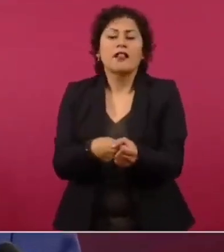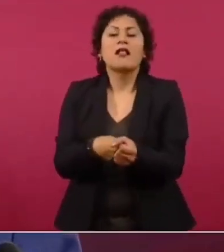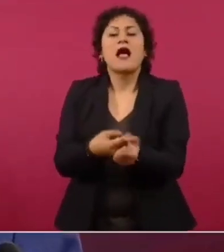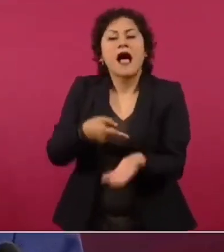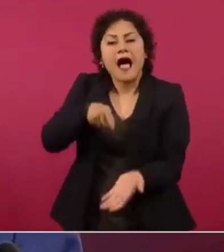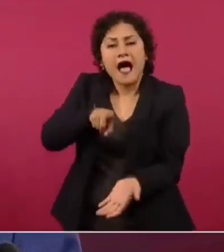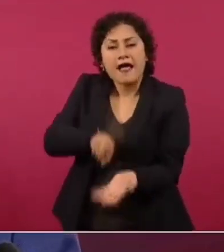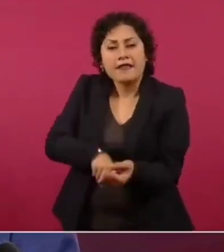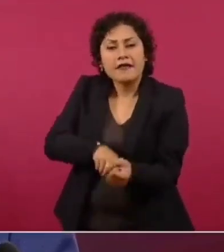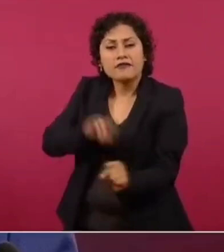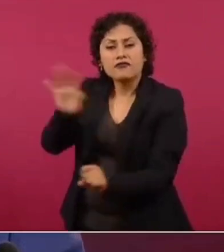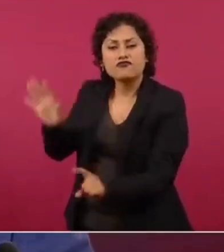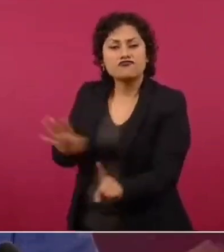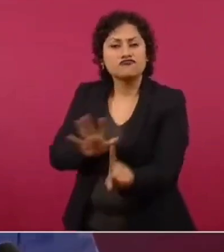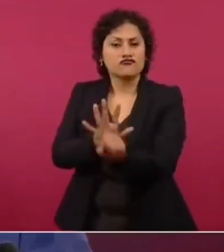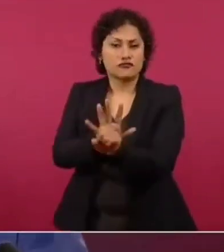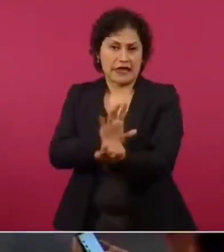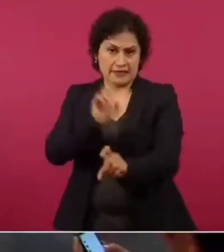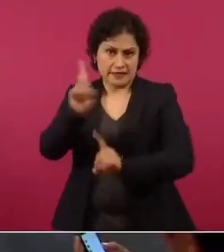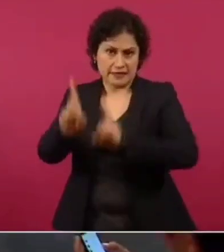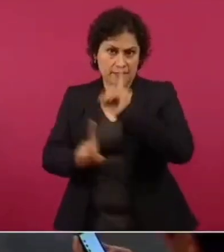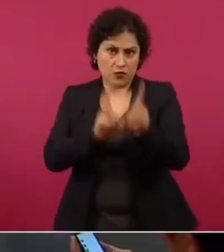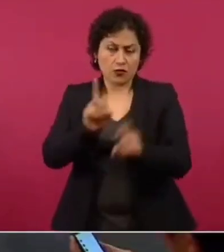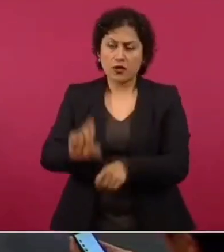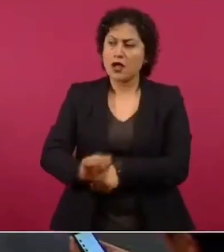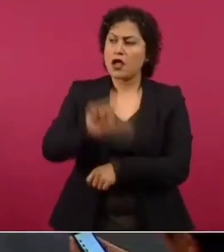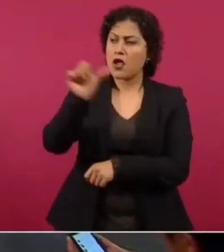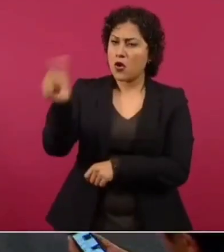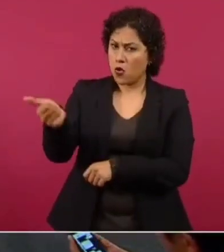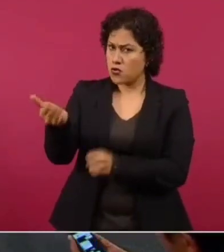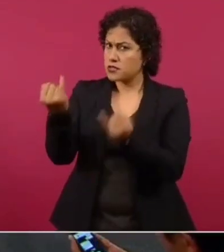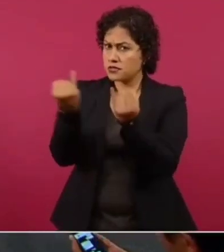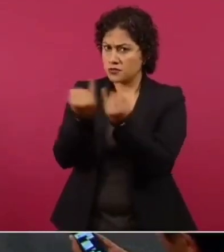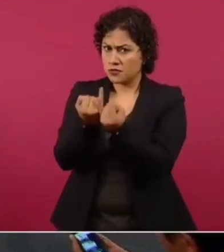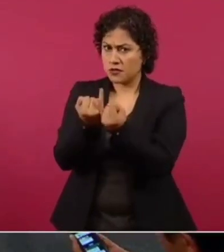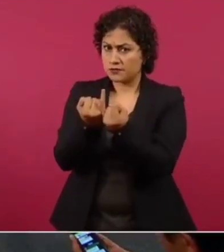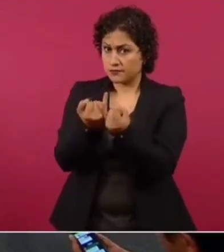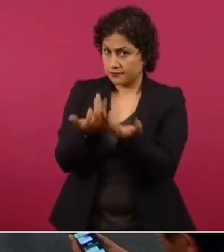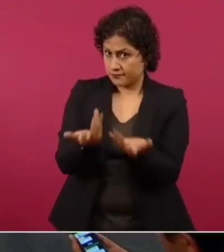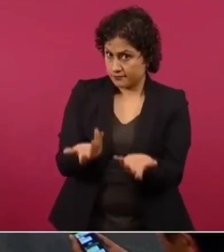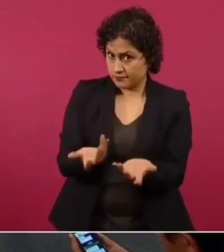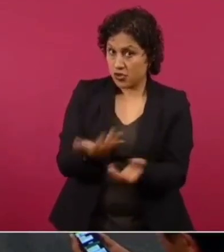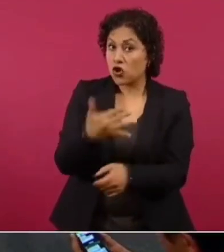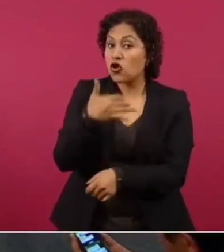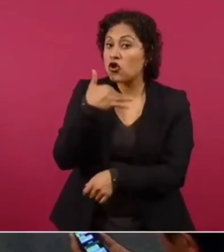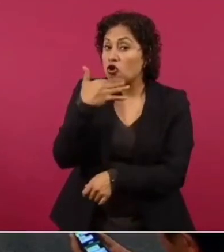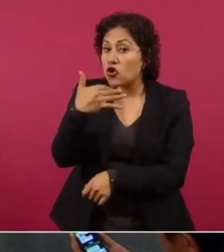y de otras actividades, ¿la corrupción? No.